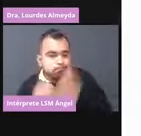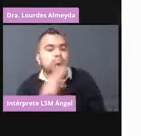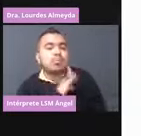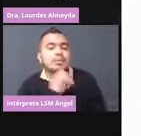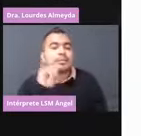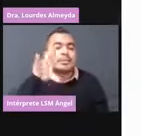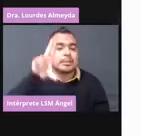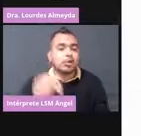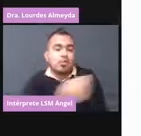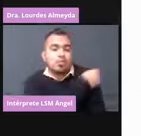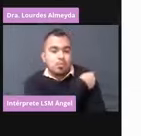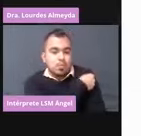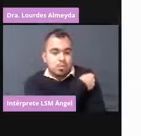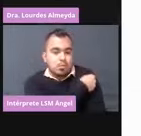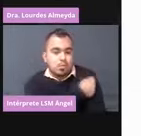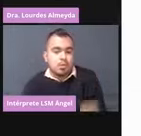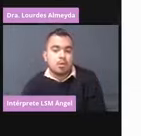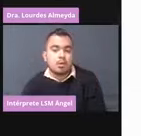Me dice...